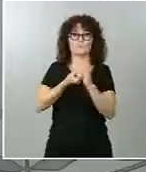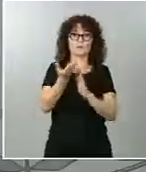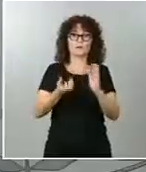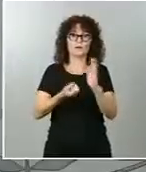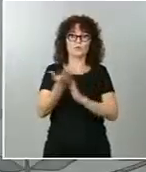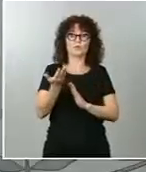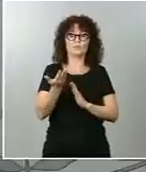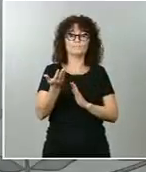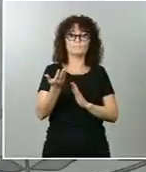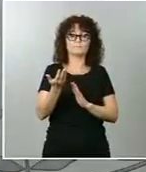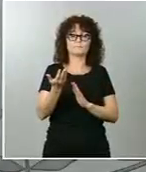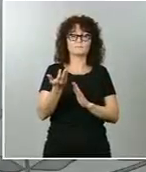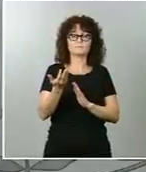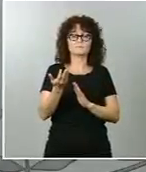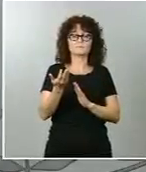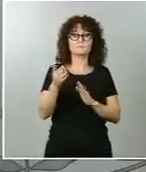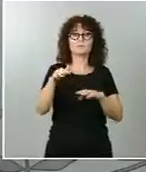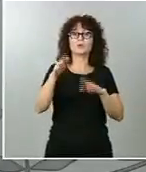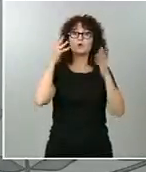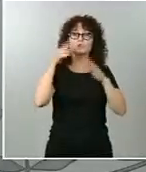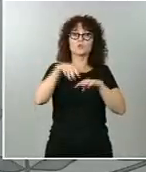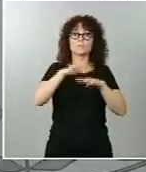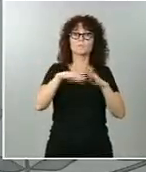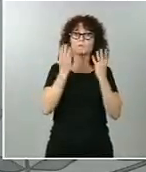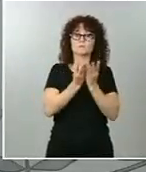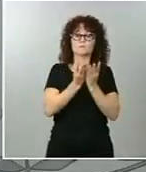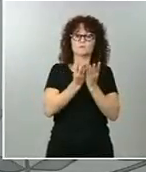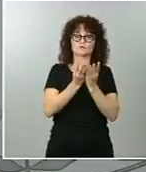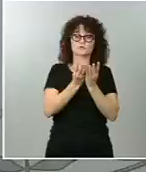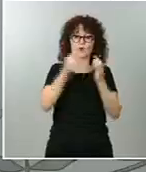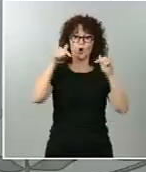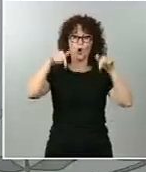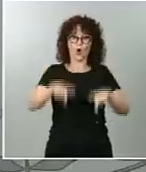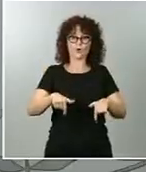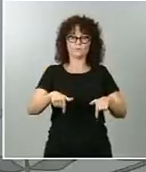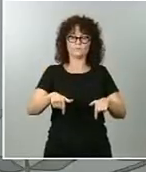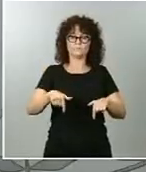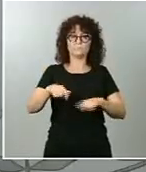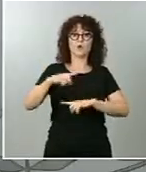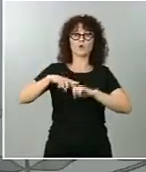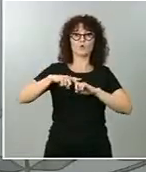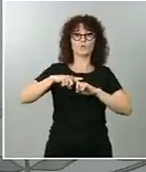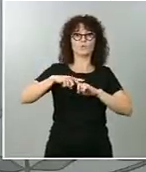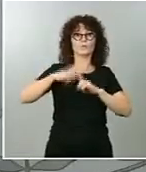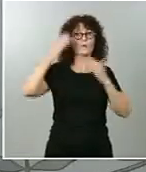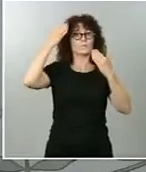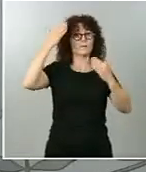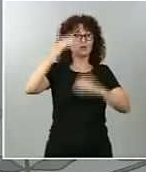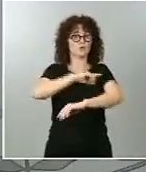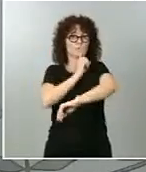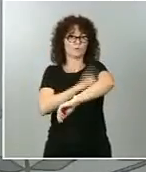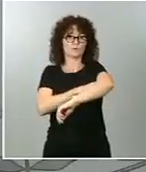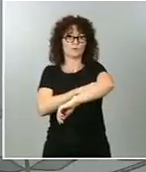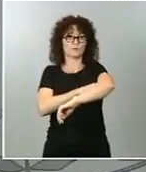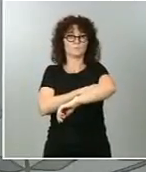El hecho de que el Consejo de Ministros ha concedido en el día de hoy la gran cruz de la orden del mérito deportivo a nuestro jugador